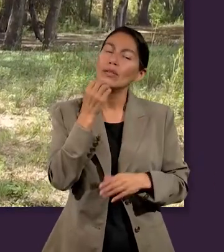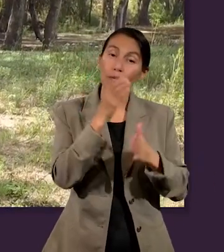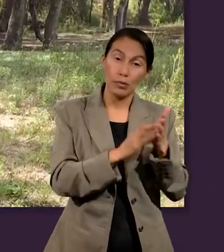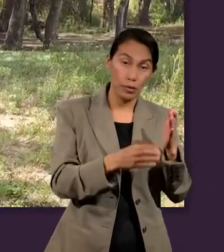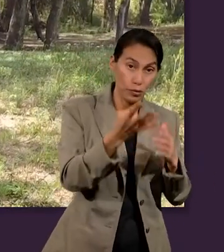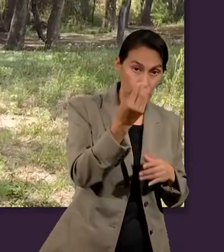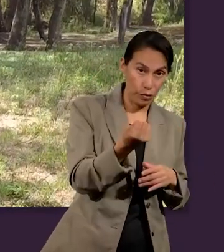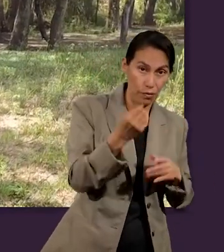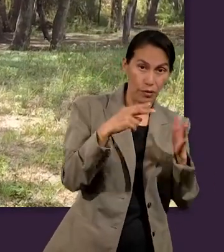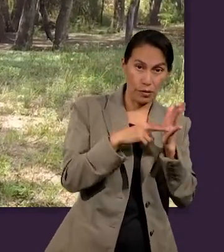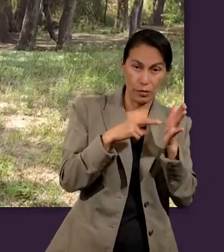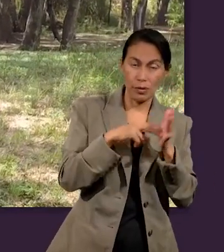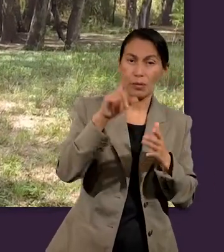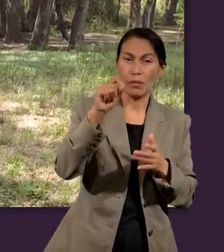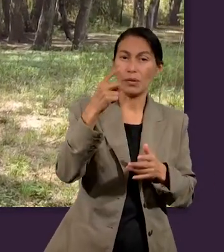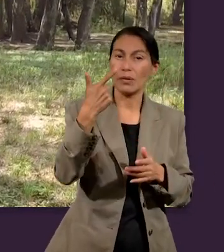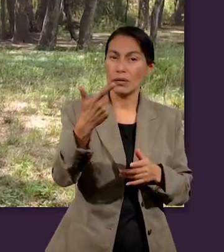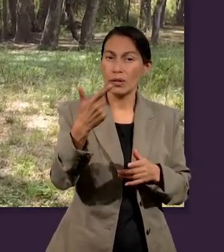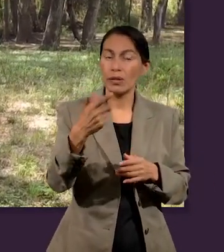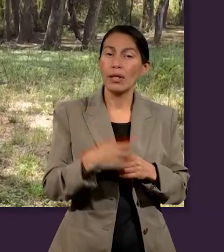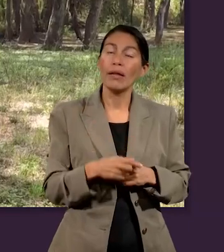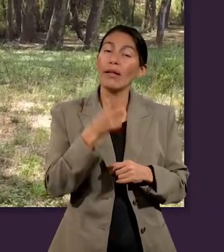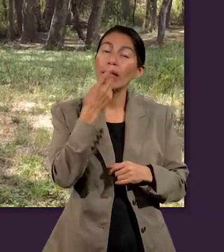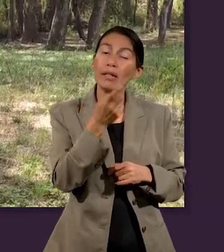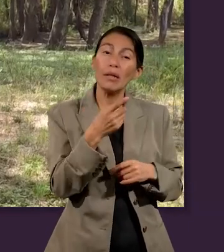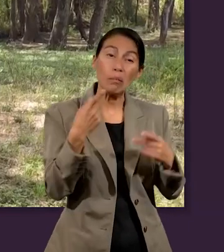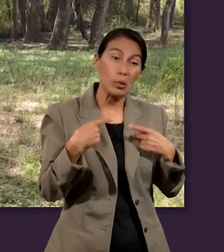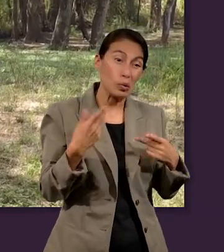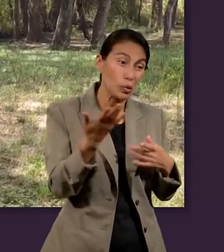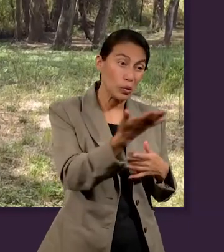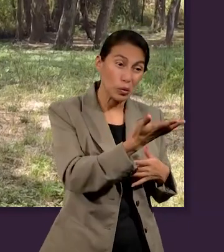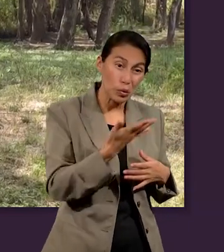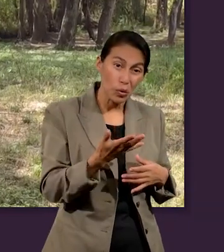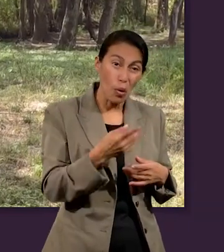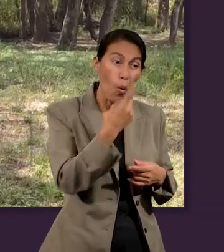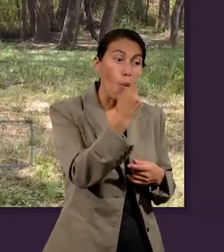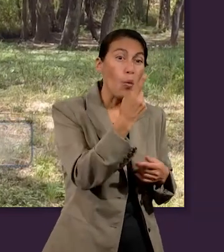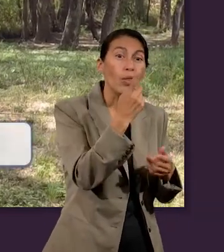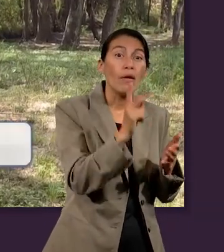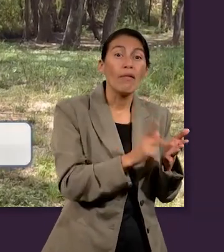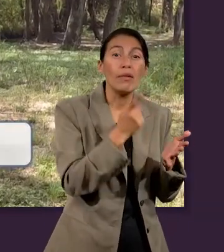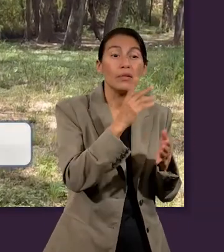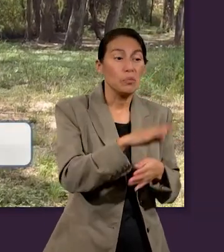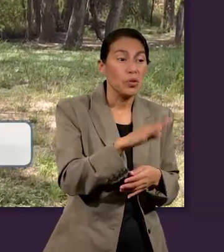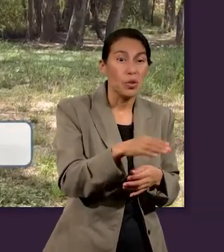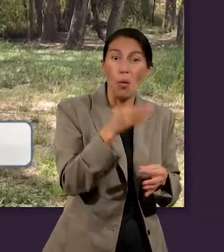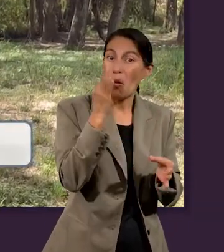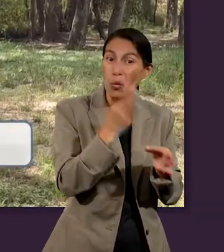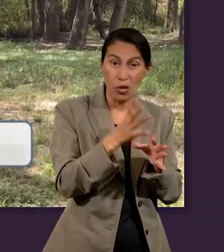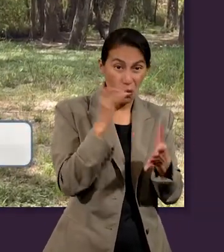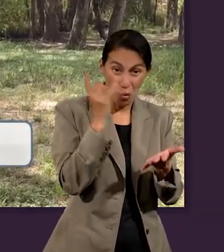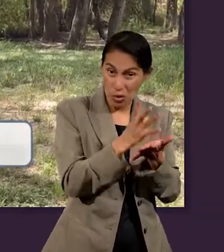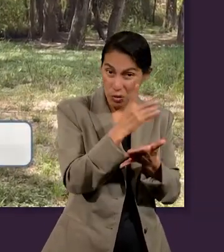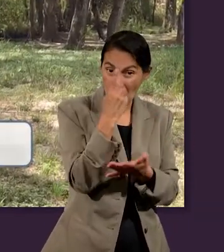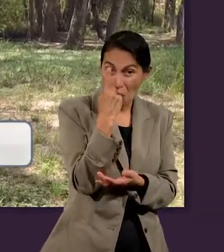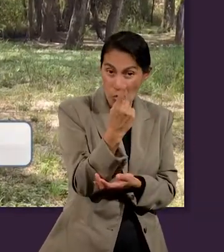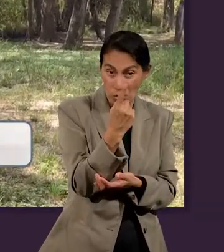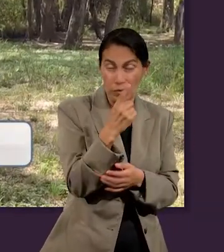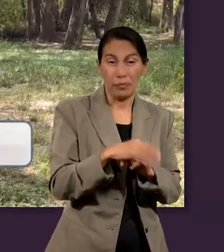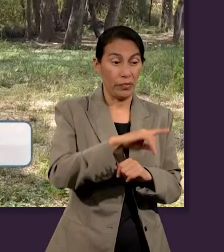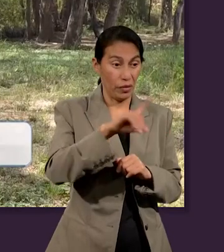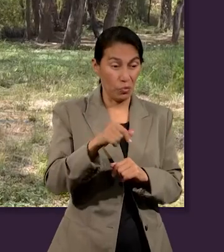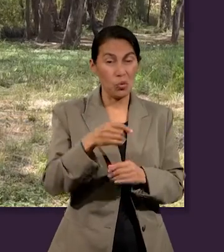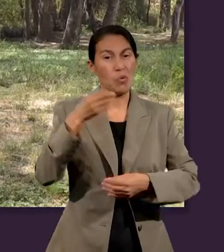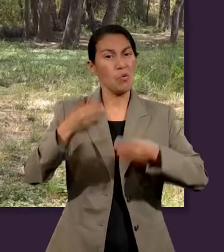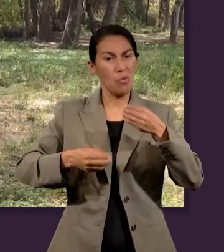cosa. Es contrario. Nos encontramos en Hebreos capítulo 9, versículo 27, que está establecido para los hombres que mueran una sola vez.